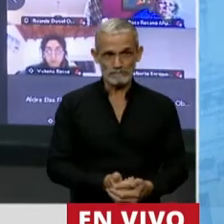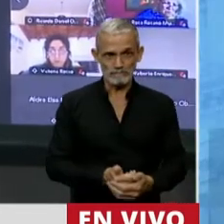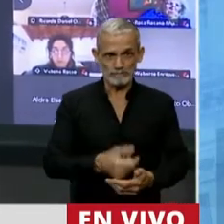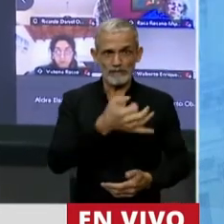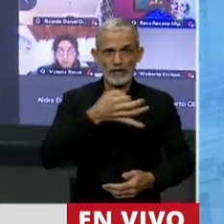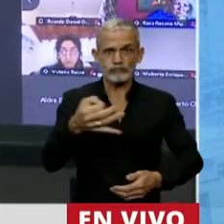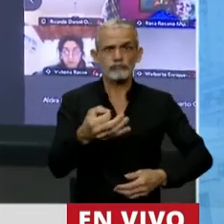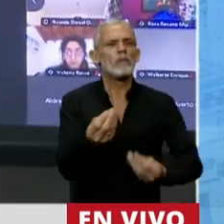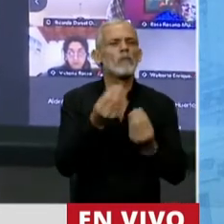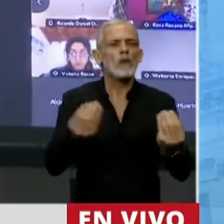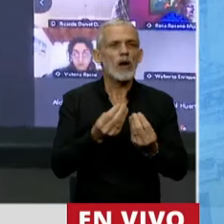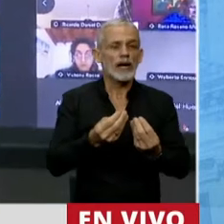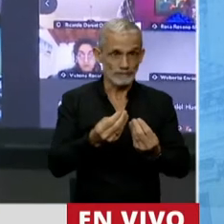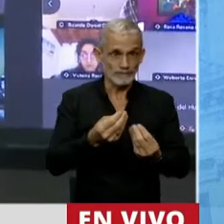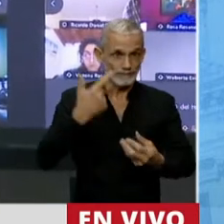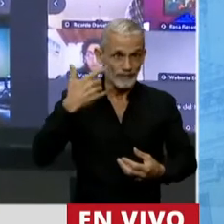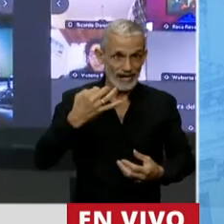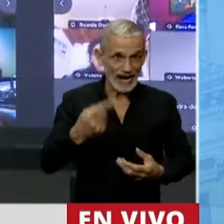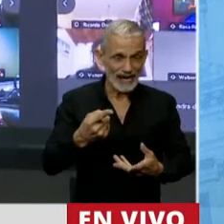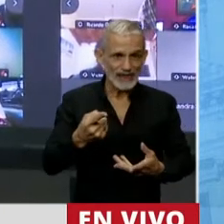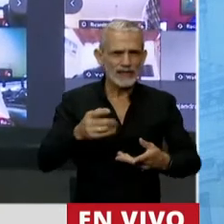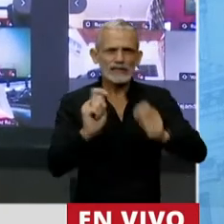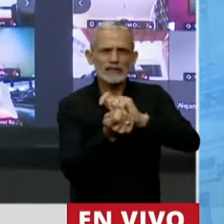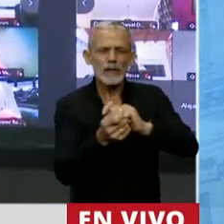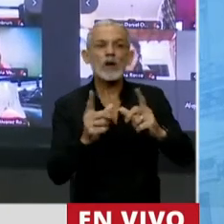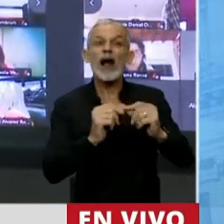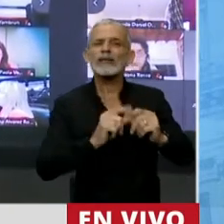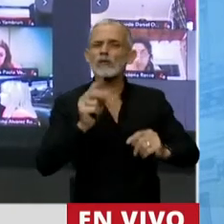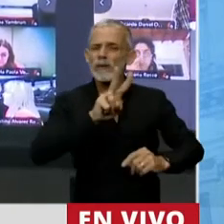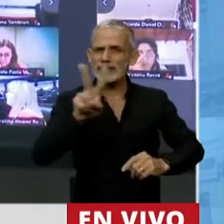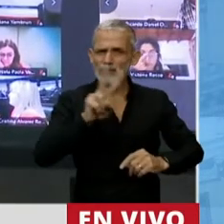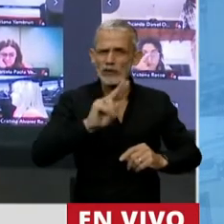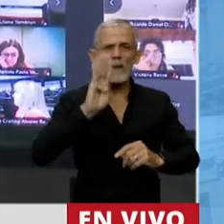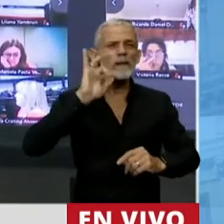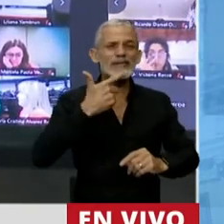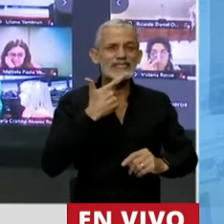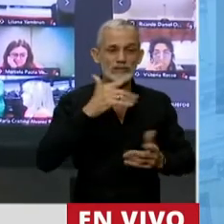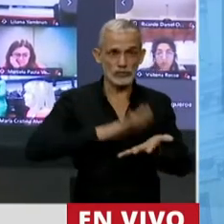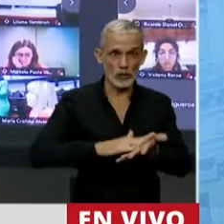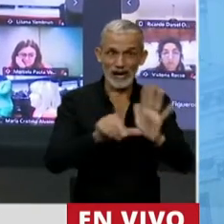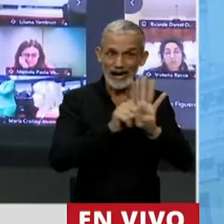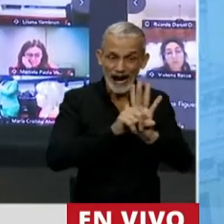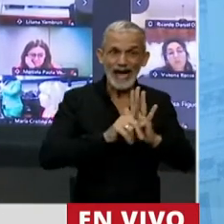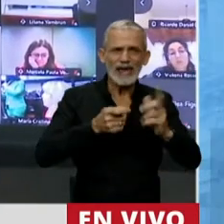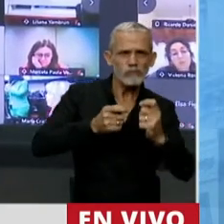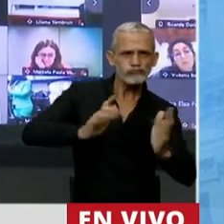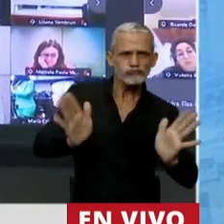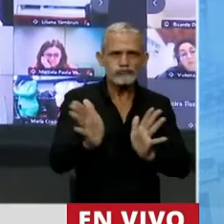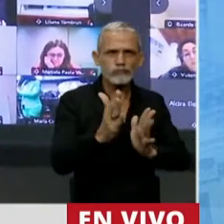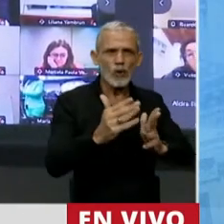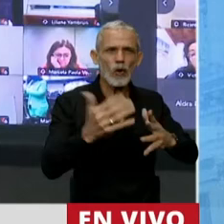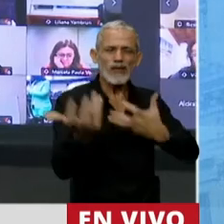es así porque, en realidad, en la modificación del artículo 22 bis de la Ley de Manejo del Fuego, que hoy